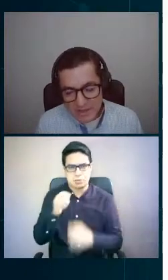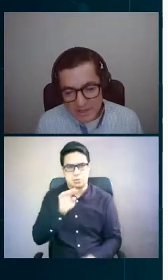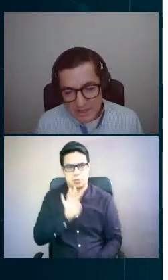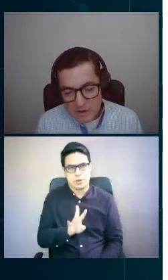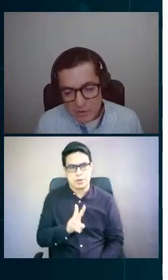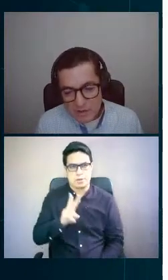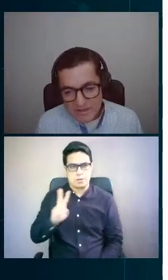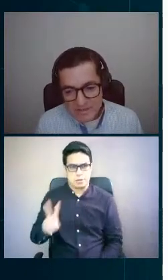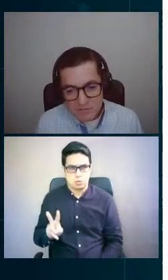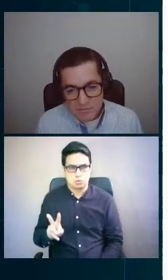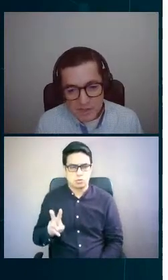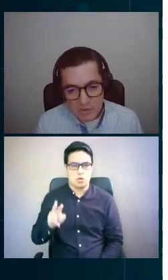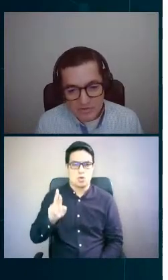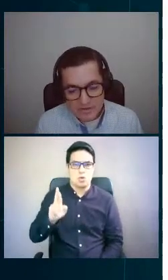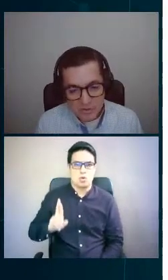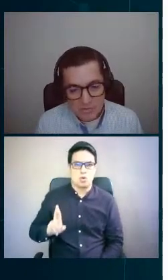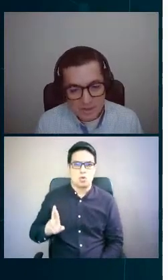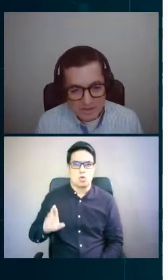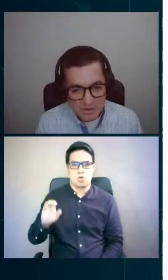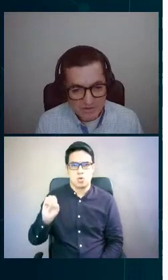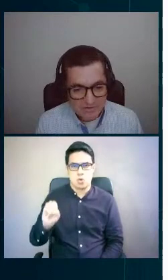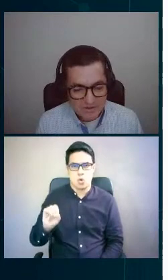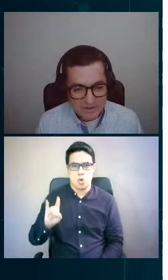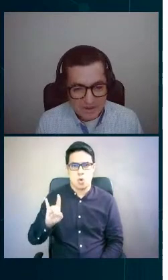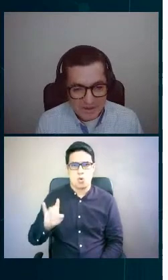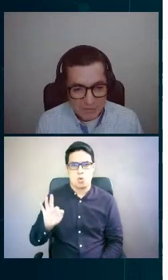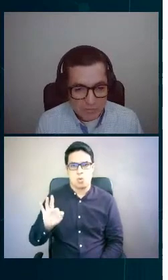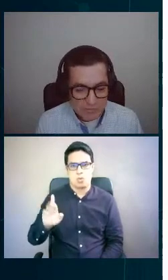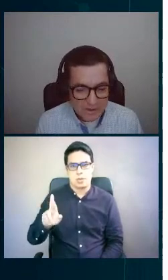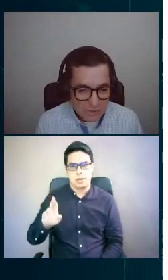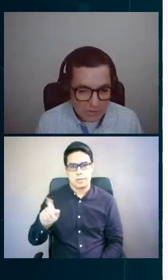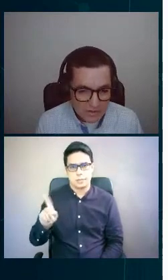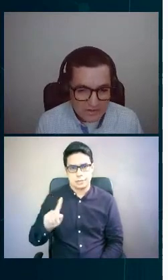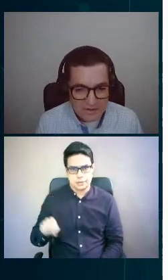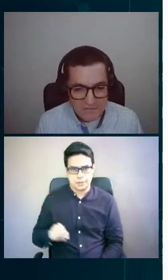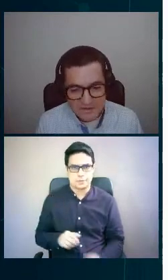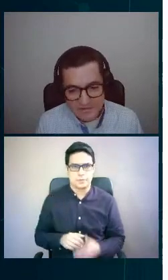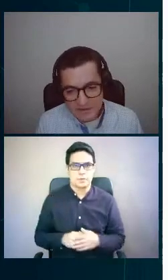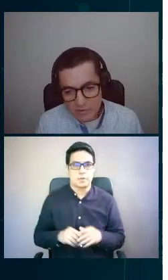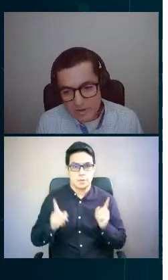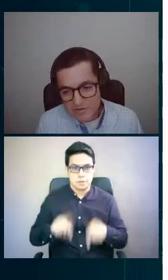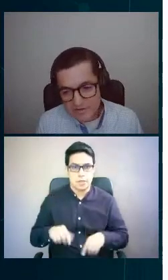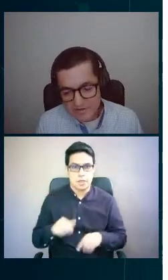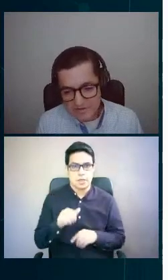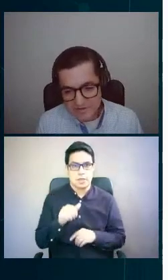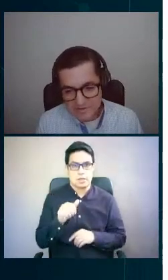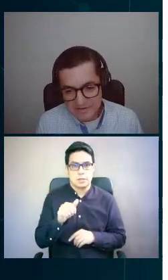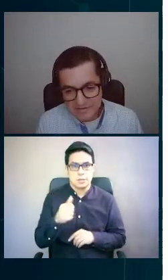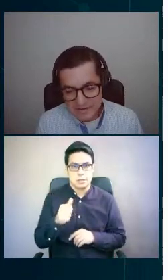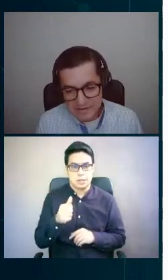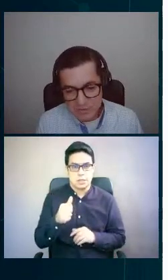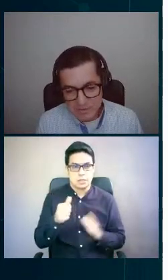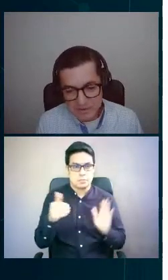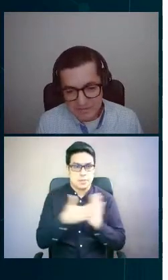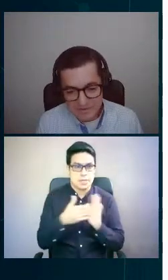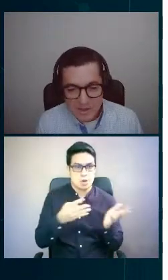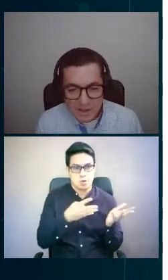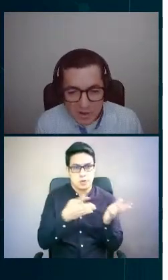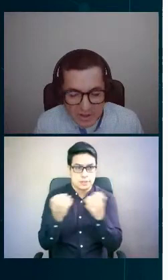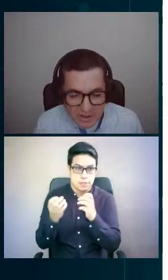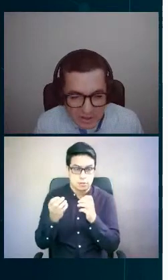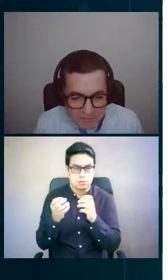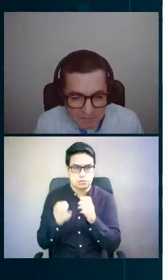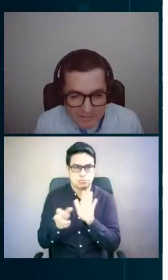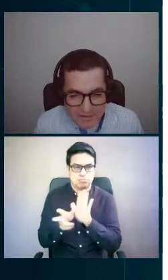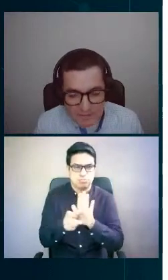incluía 10,900 medidores en sus formas 2S, 25S, 16S y 9S.